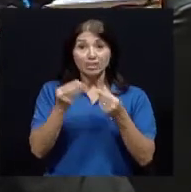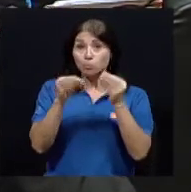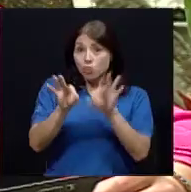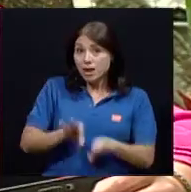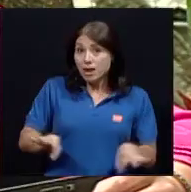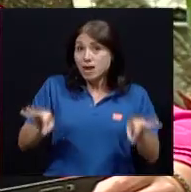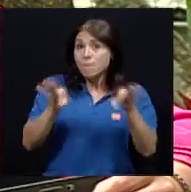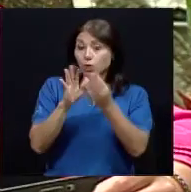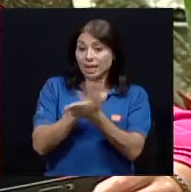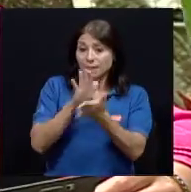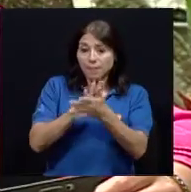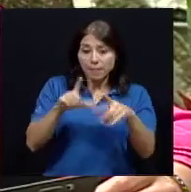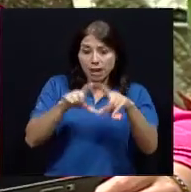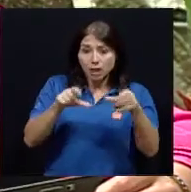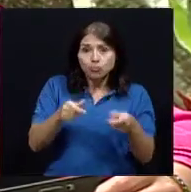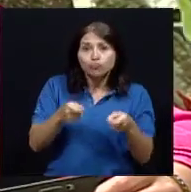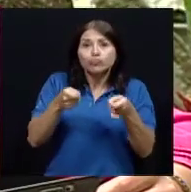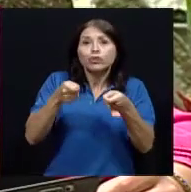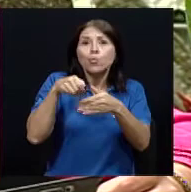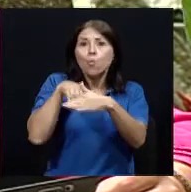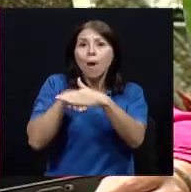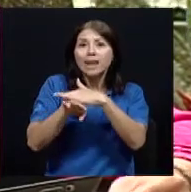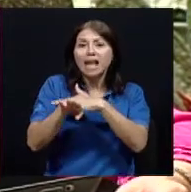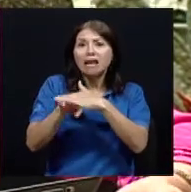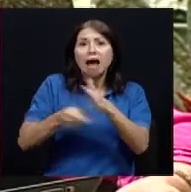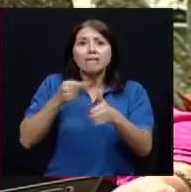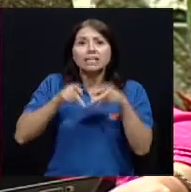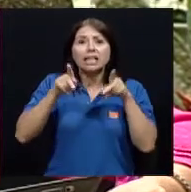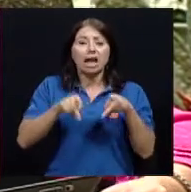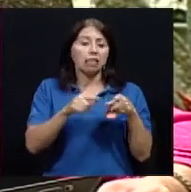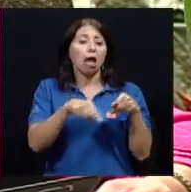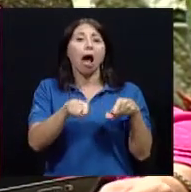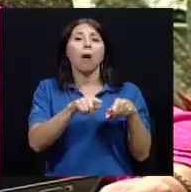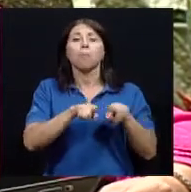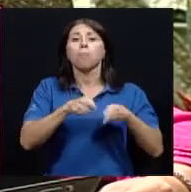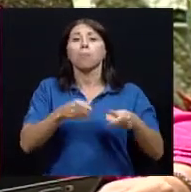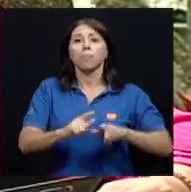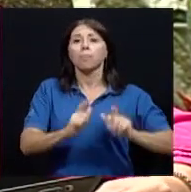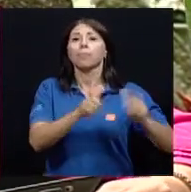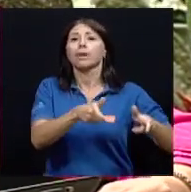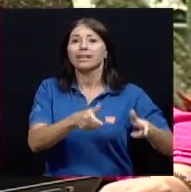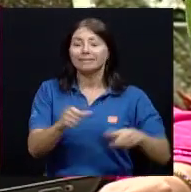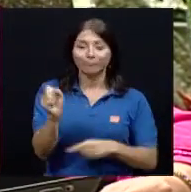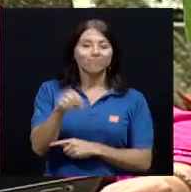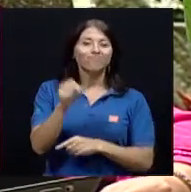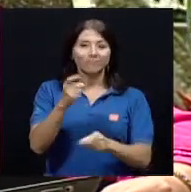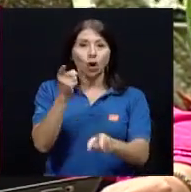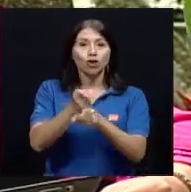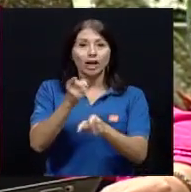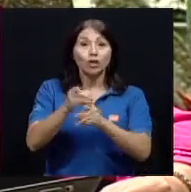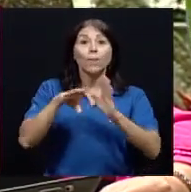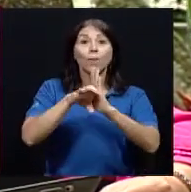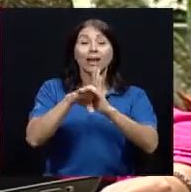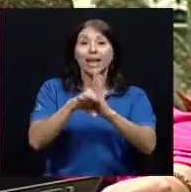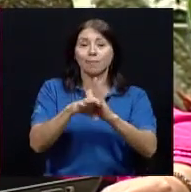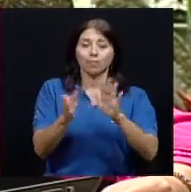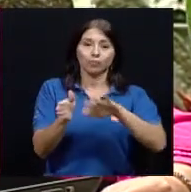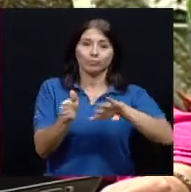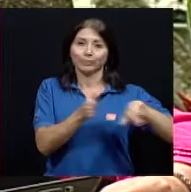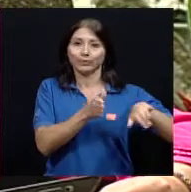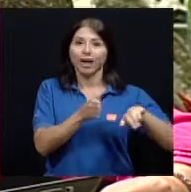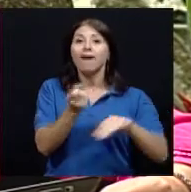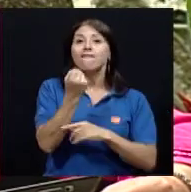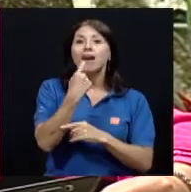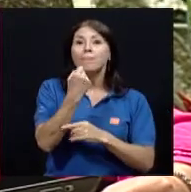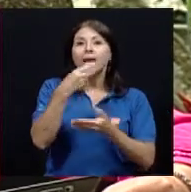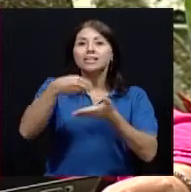descarta. Es correcto y si hablamos de farmacias de comunidad, es decir las farmacias privadas, tenemos la situación que algunas veces las farmacias nos dan las etiquetas